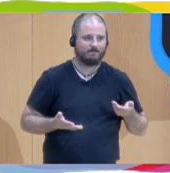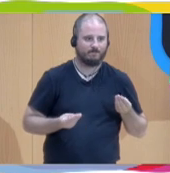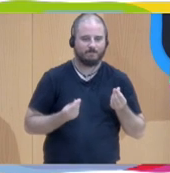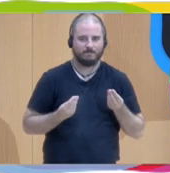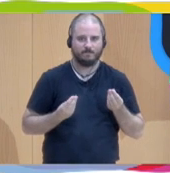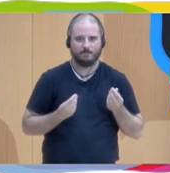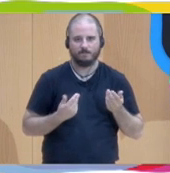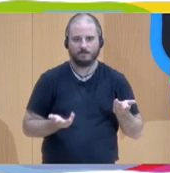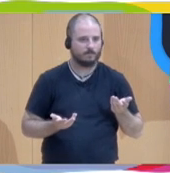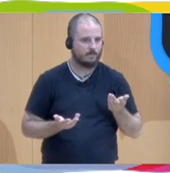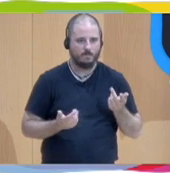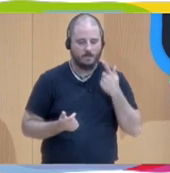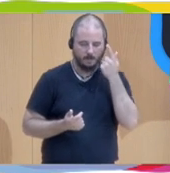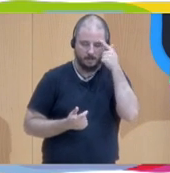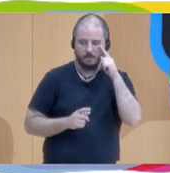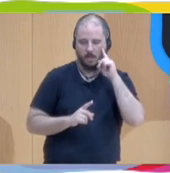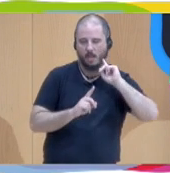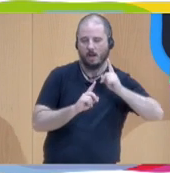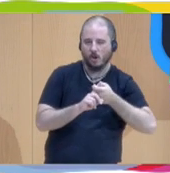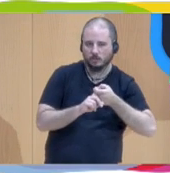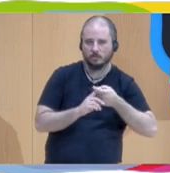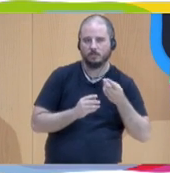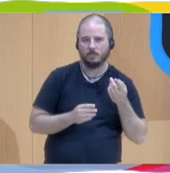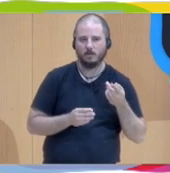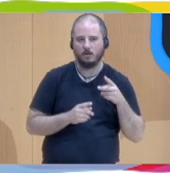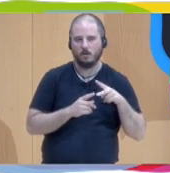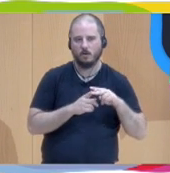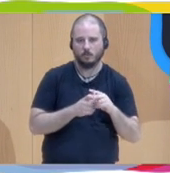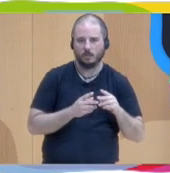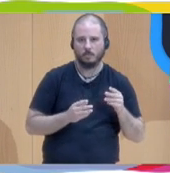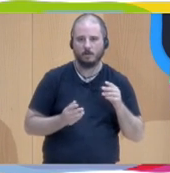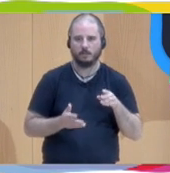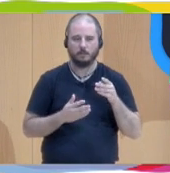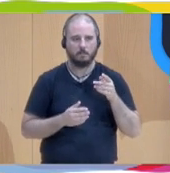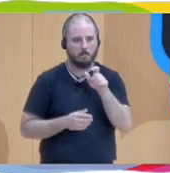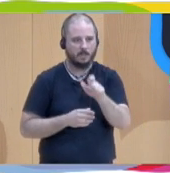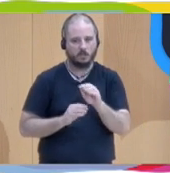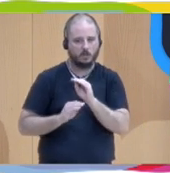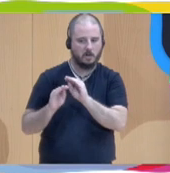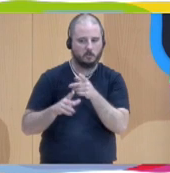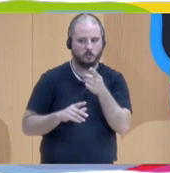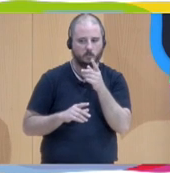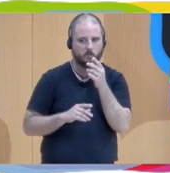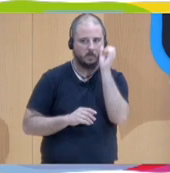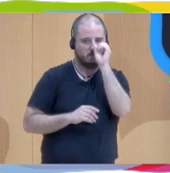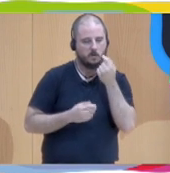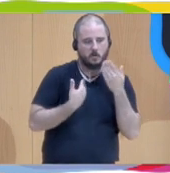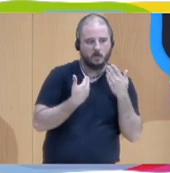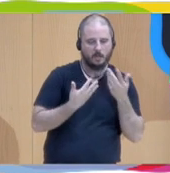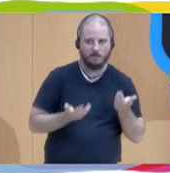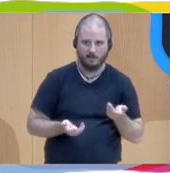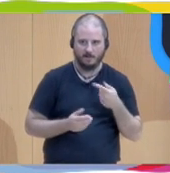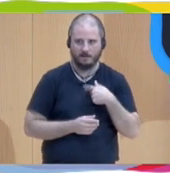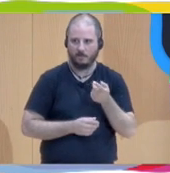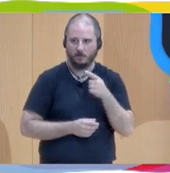donde jugamos con diagnósticos, hablamos de lo que les pasa a las personas, a veces decidimos lo que tienen que